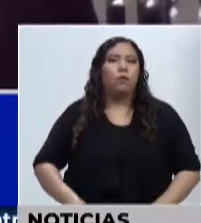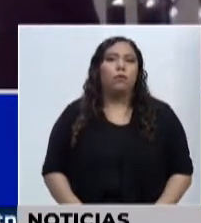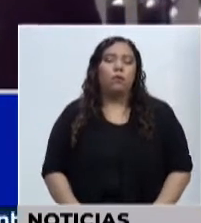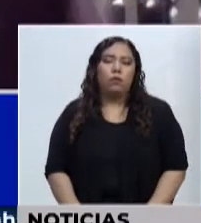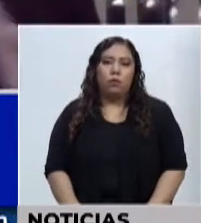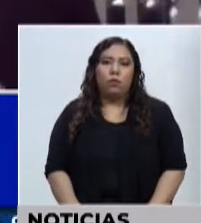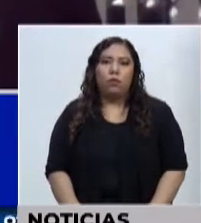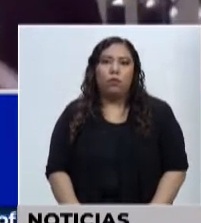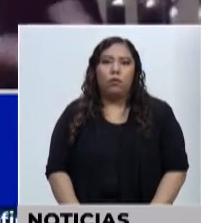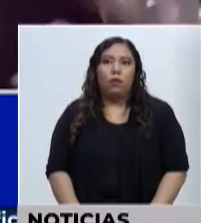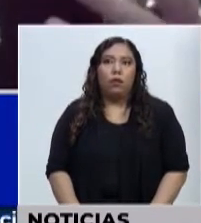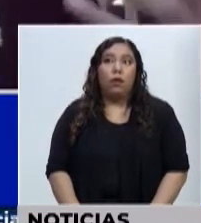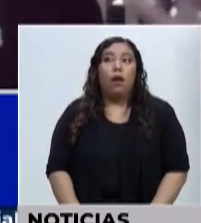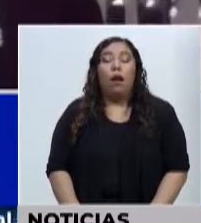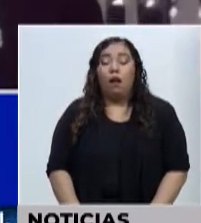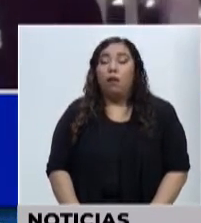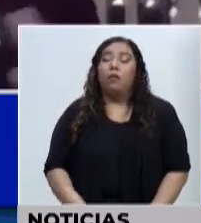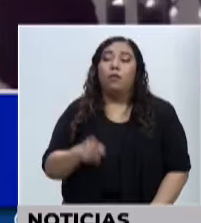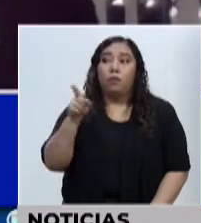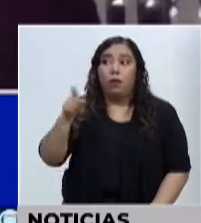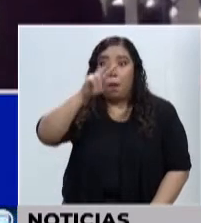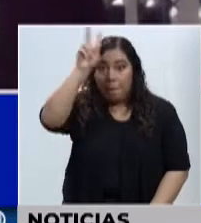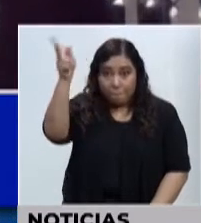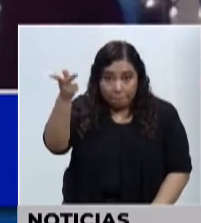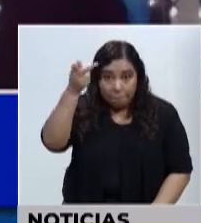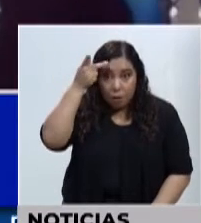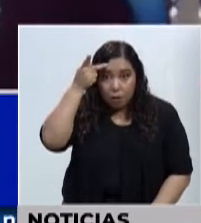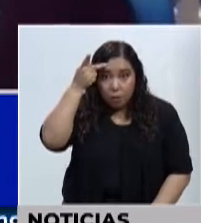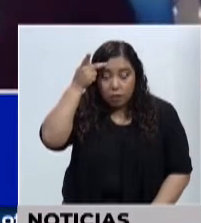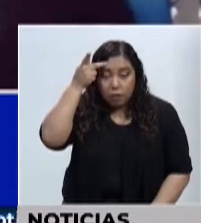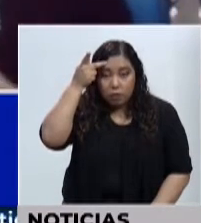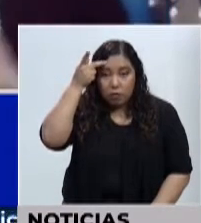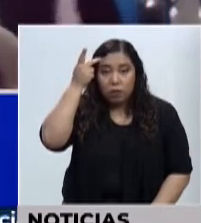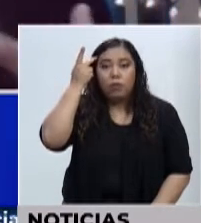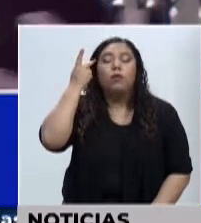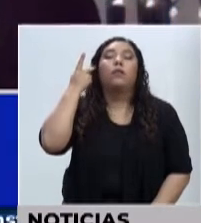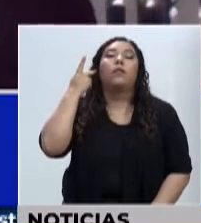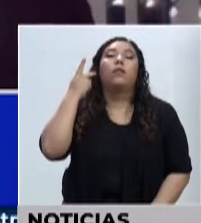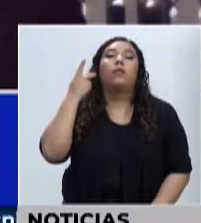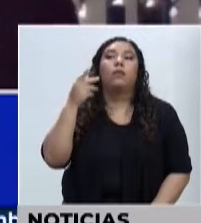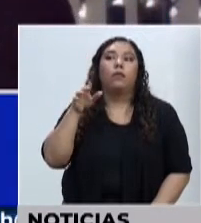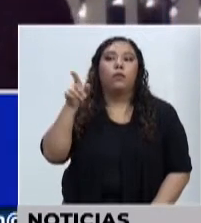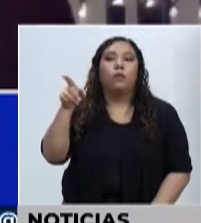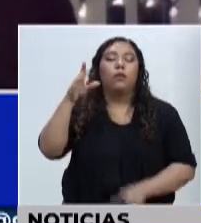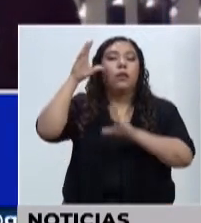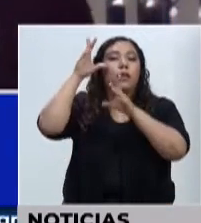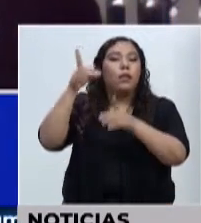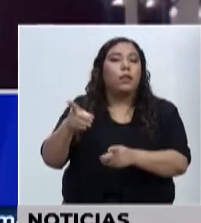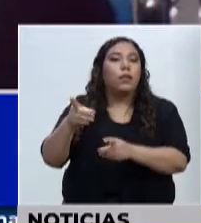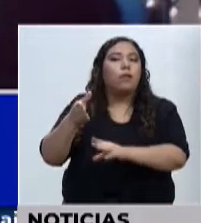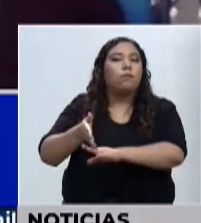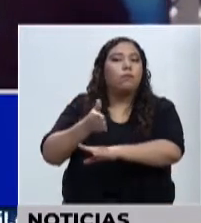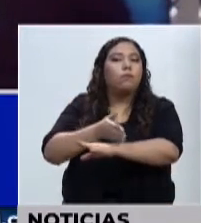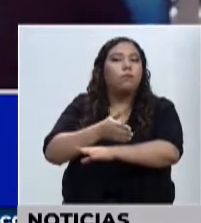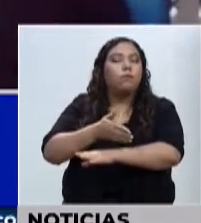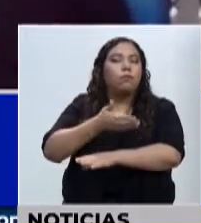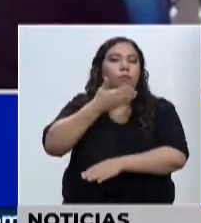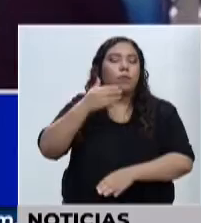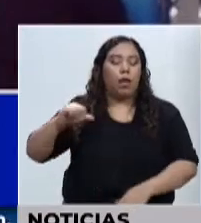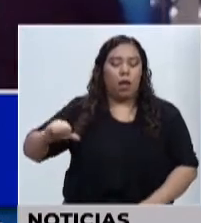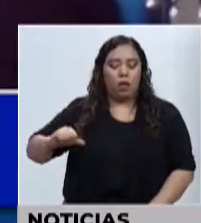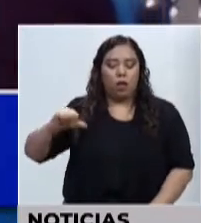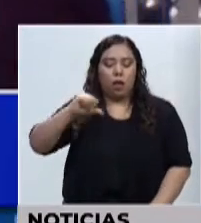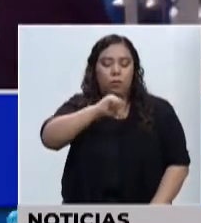Como su nombre lo dice, es alta gerencia pública y deberíamos de mejorar la toma de decisiones en la administración pública.